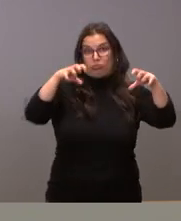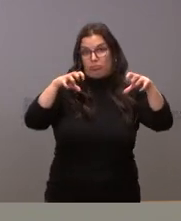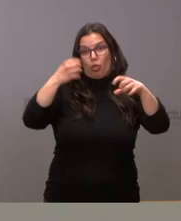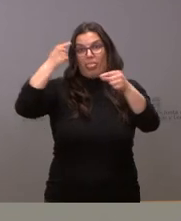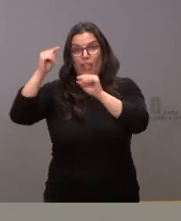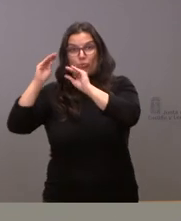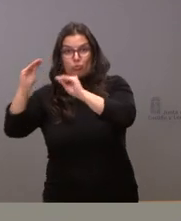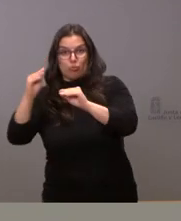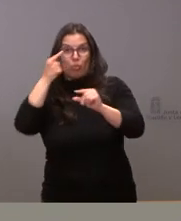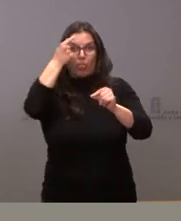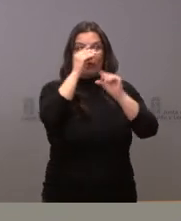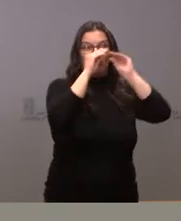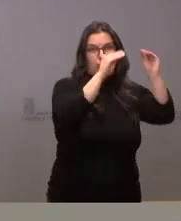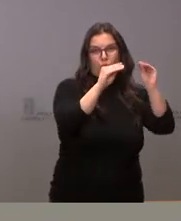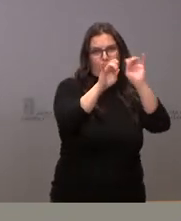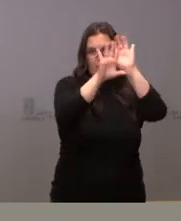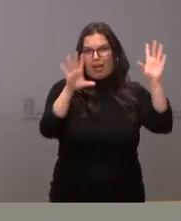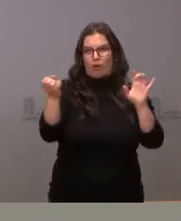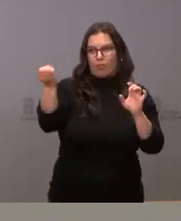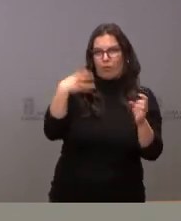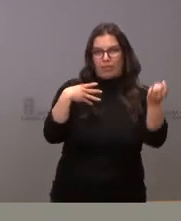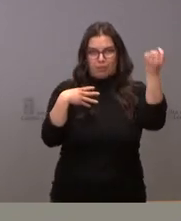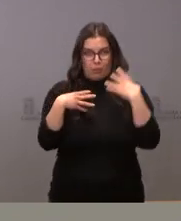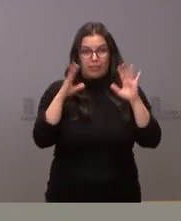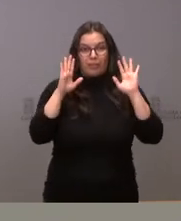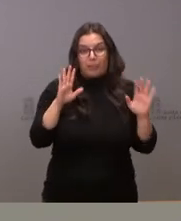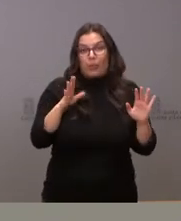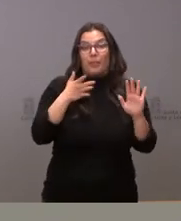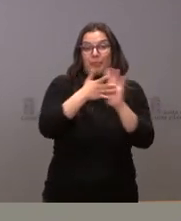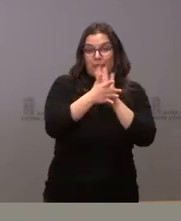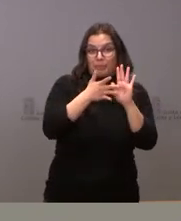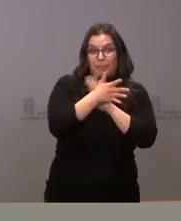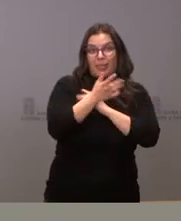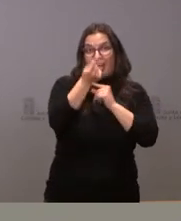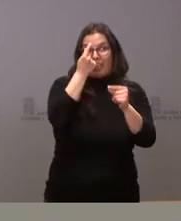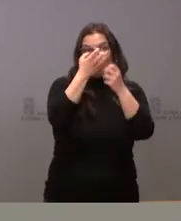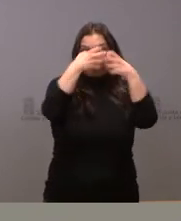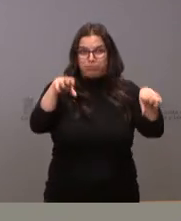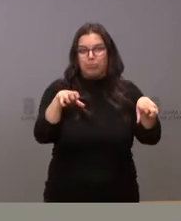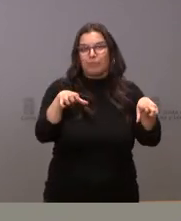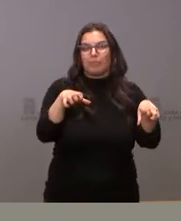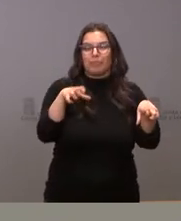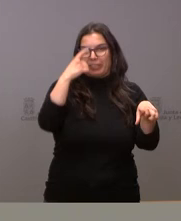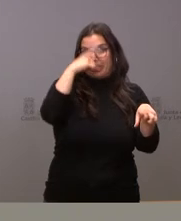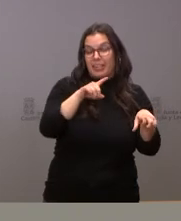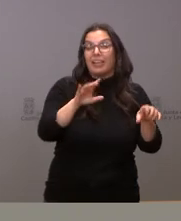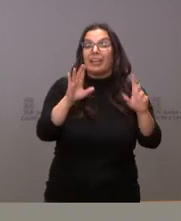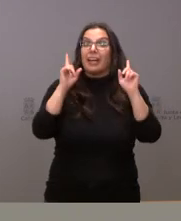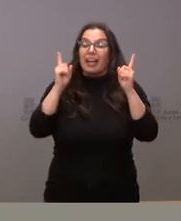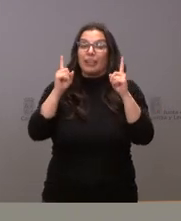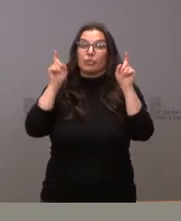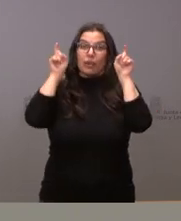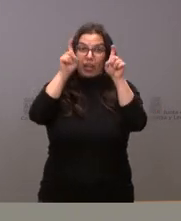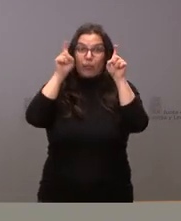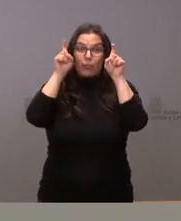y lo que es León y de ese punto de vista sí que se agregan los datos por áreas de salud en el caso de